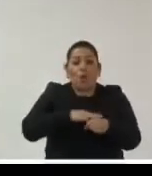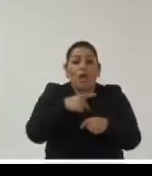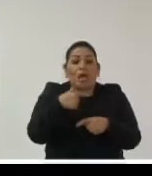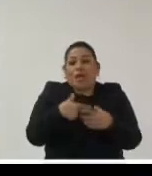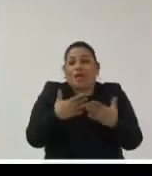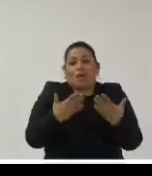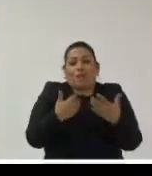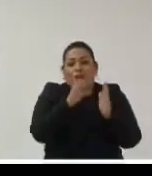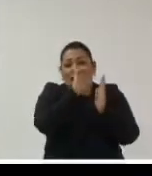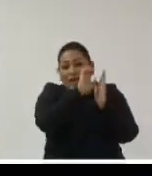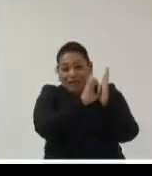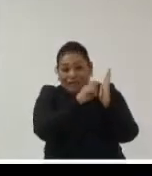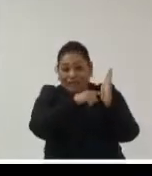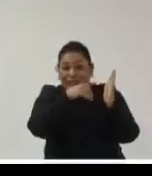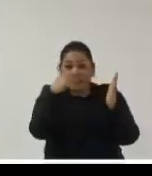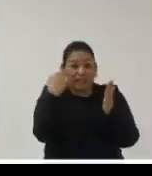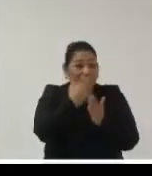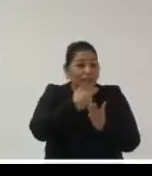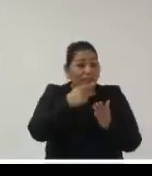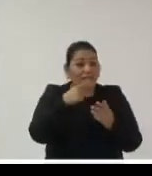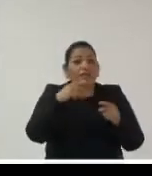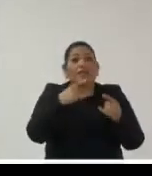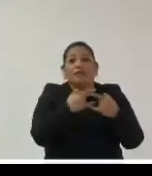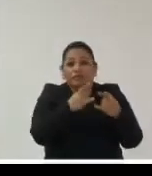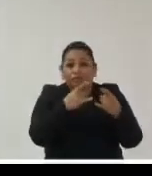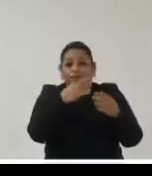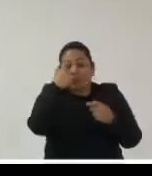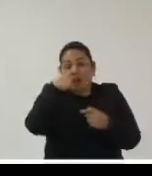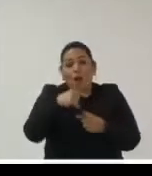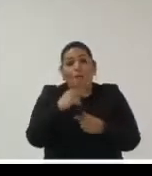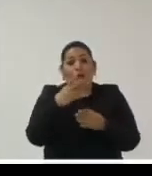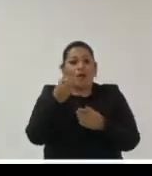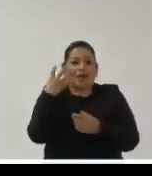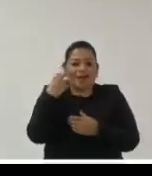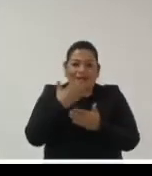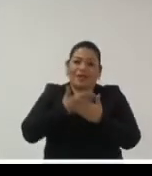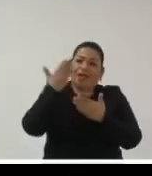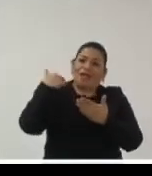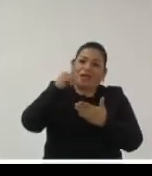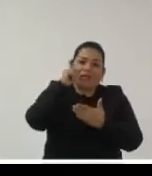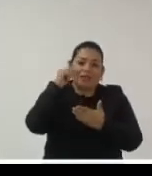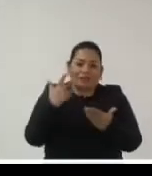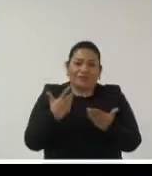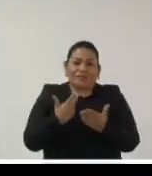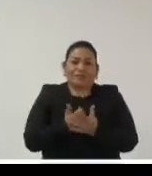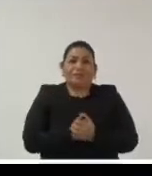con estándares como los que Daniel nos había explicado en la conferencia anterior